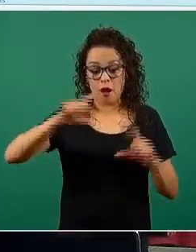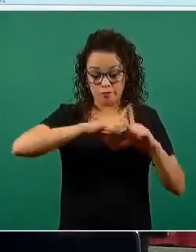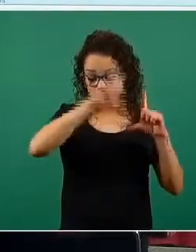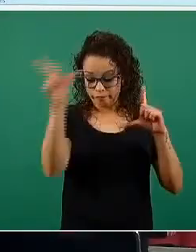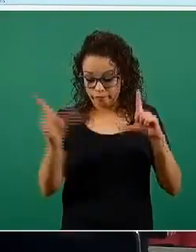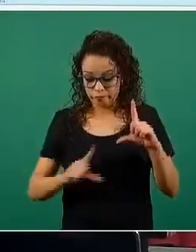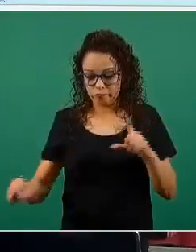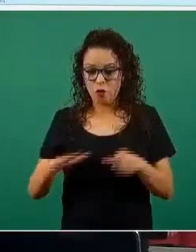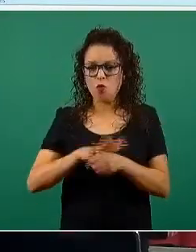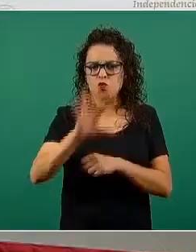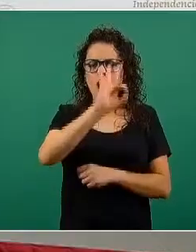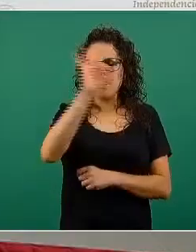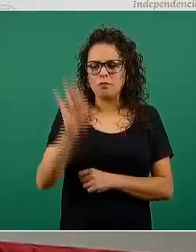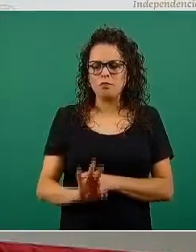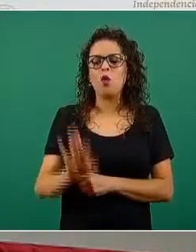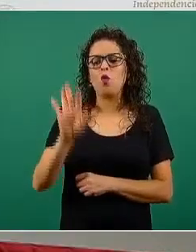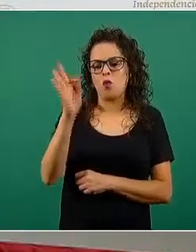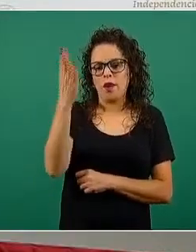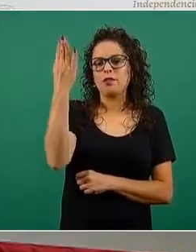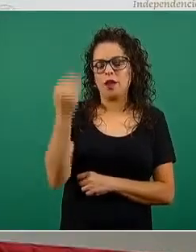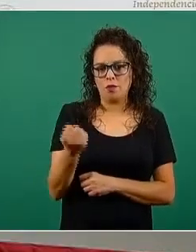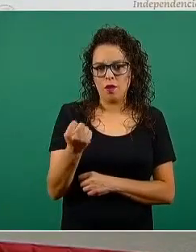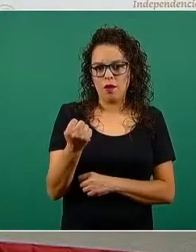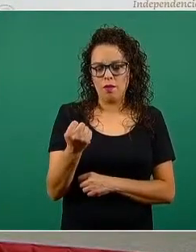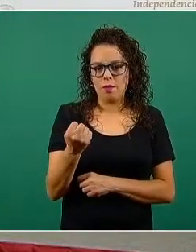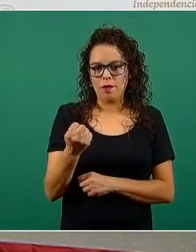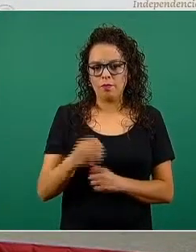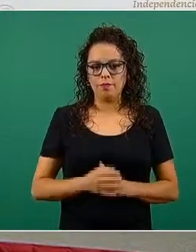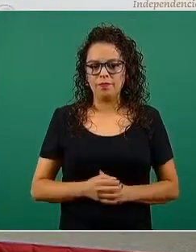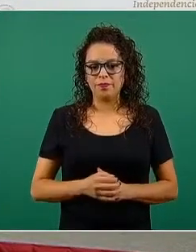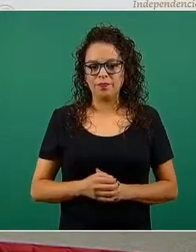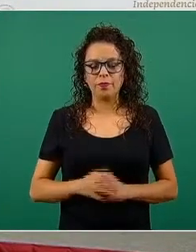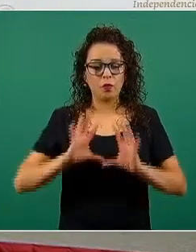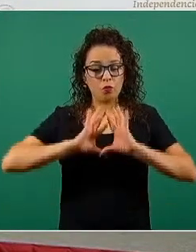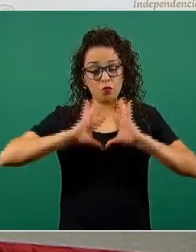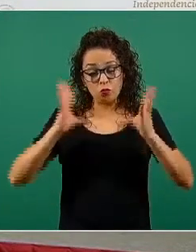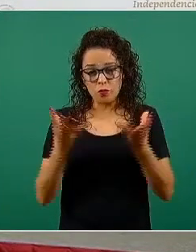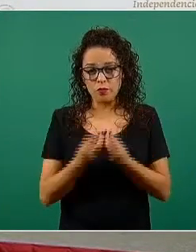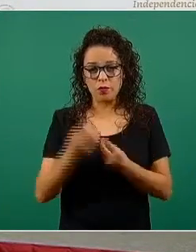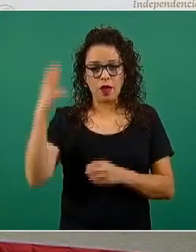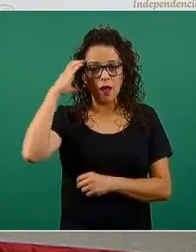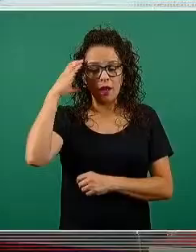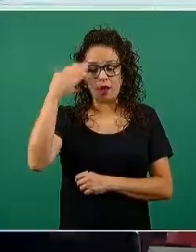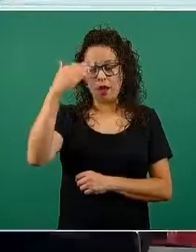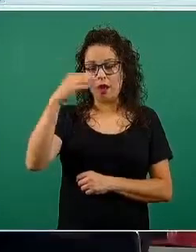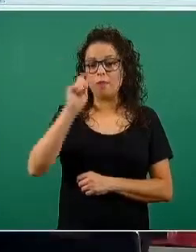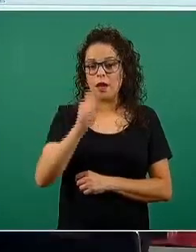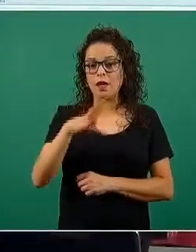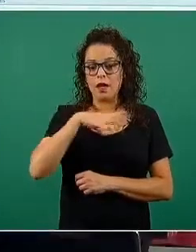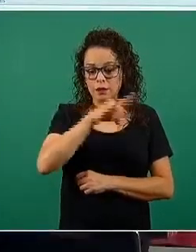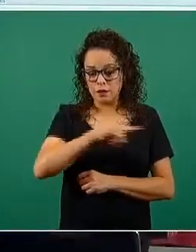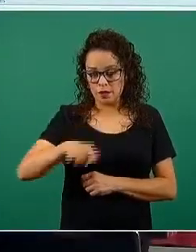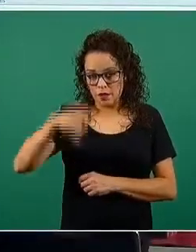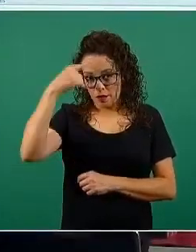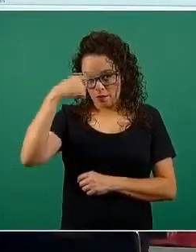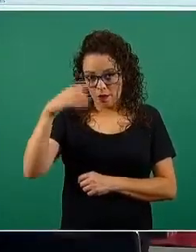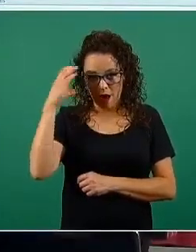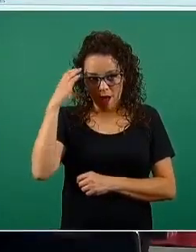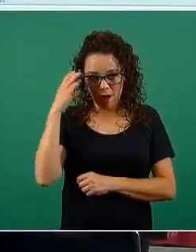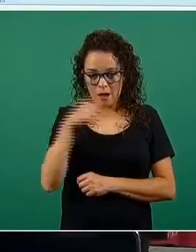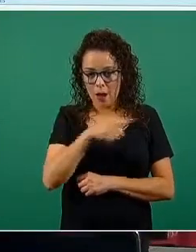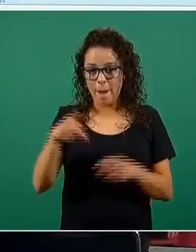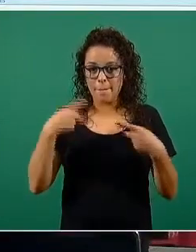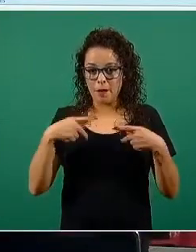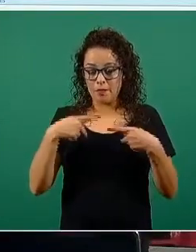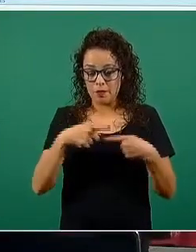por ciento, también un punto porcentual de lo encontrado de ayer y el total de camas que tenemos para este tipo de pacientes a nivel nacional son